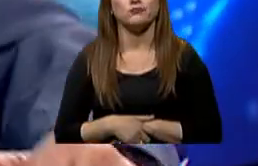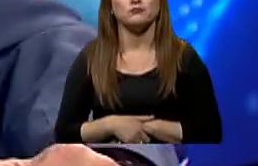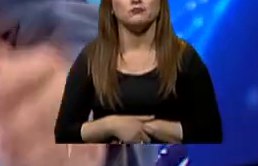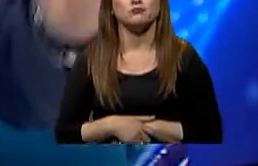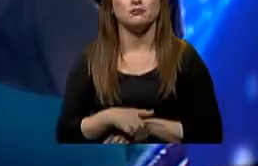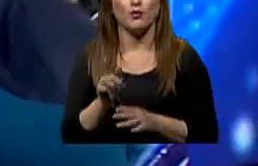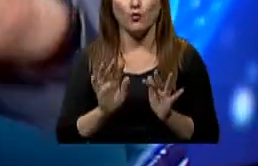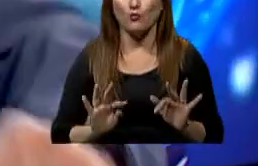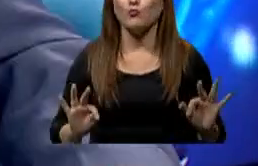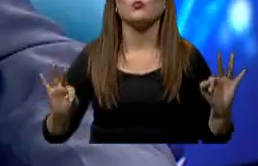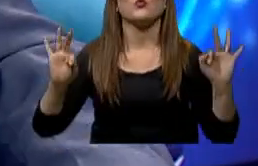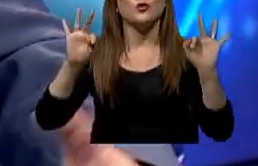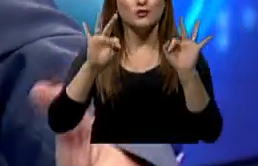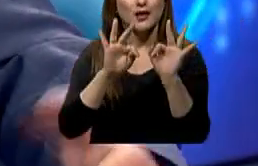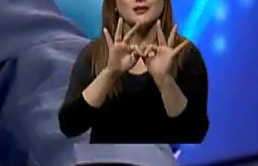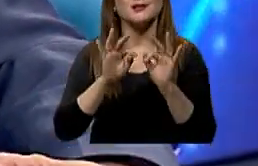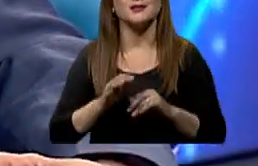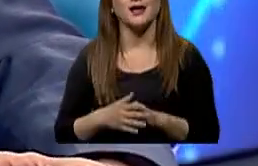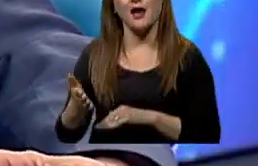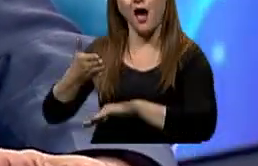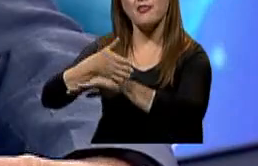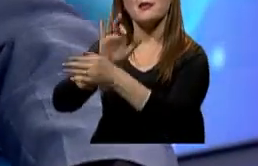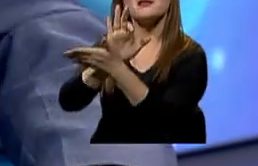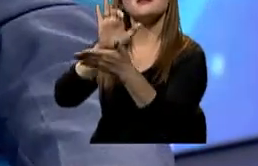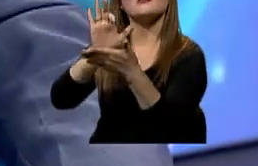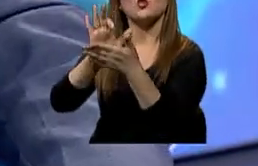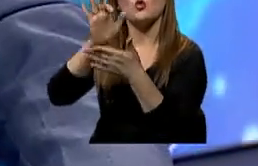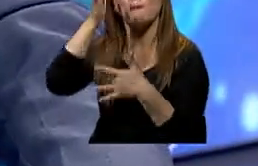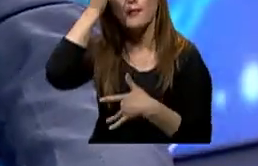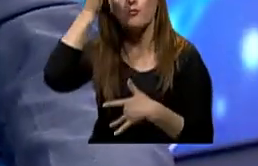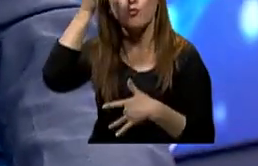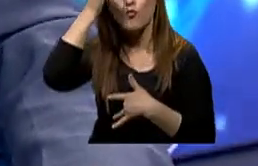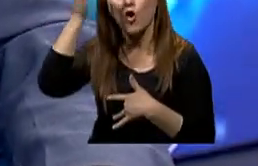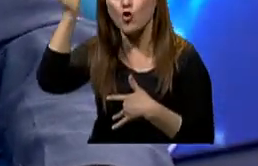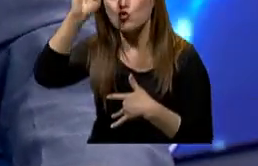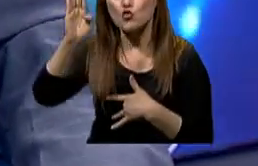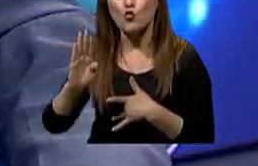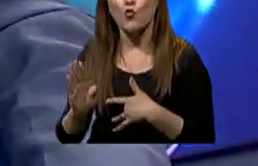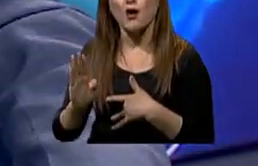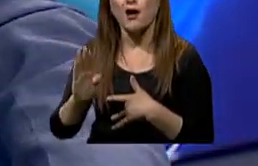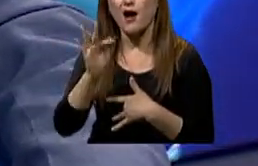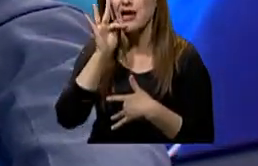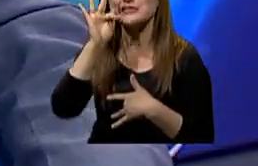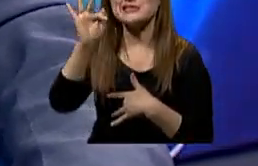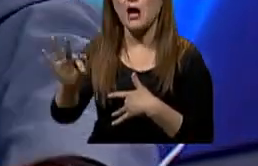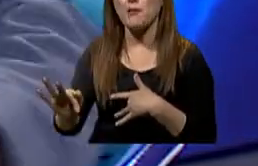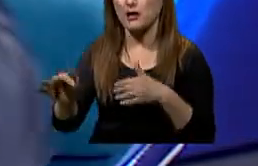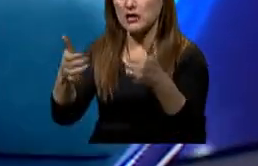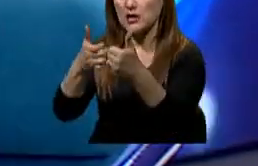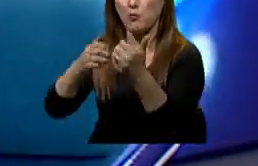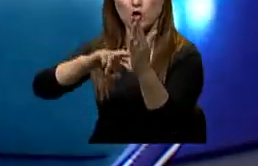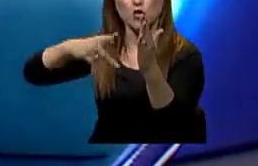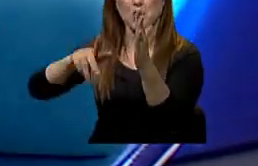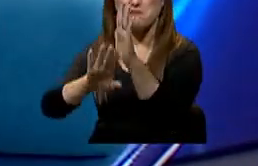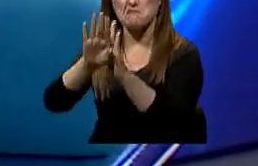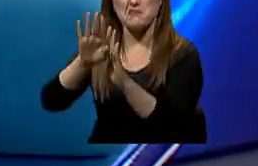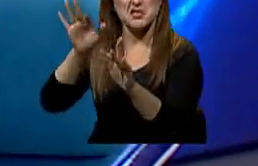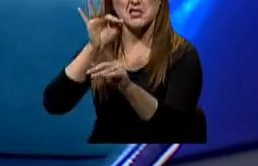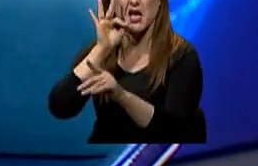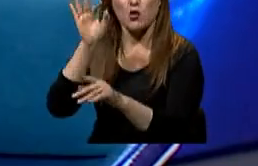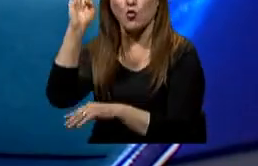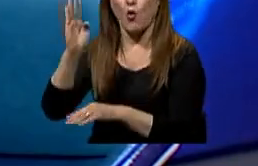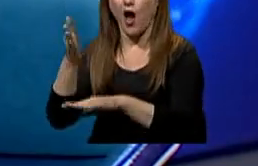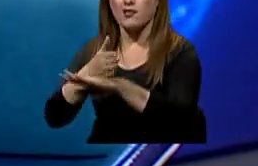vean qué importante esto, justo Edgar vino anteriormente, y él no se había hecho nunca una de estas pruebas. ¿Cómo diagnosticamos? Es decir, ¿cómo yo sé